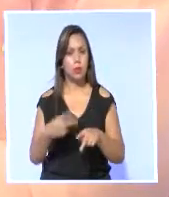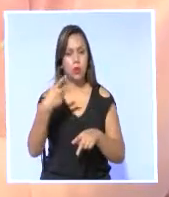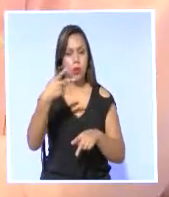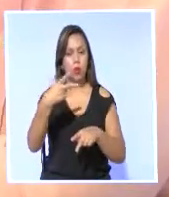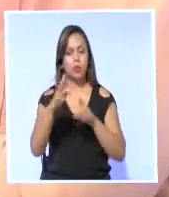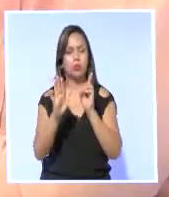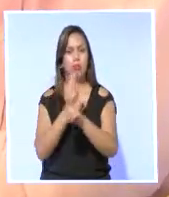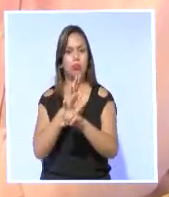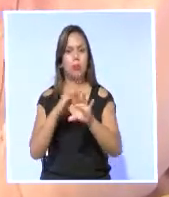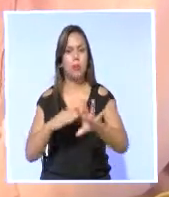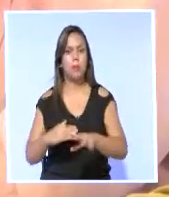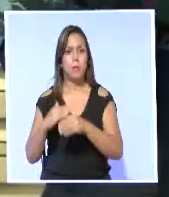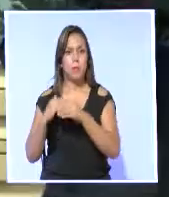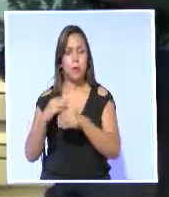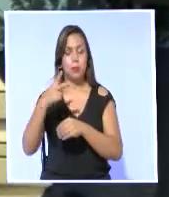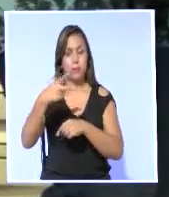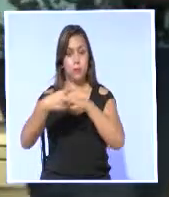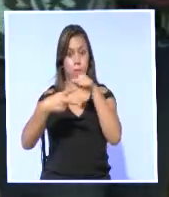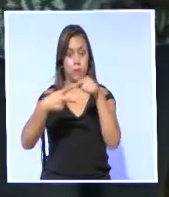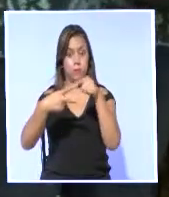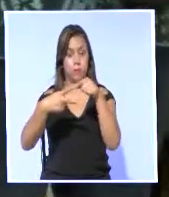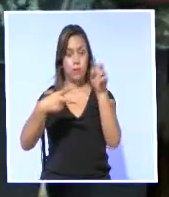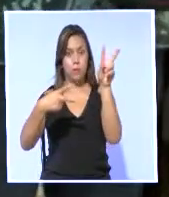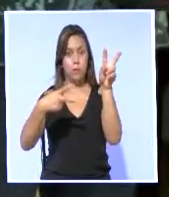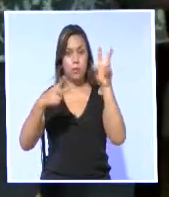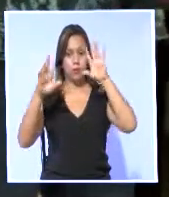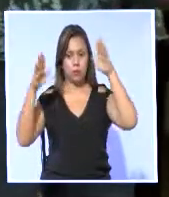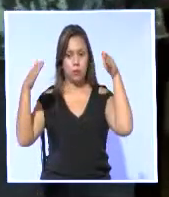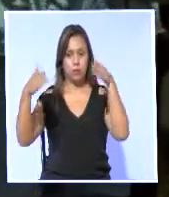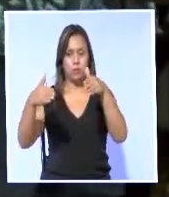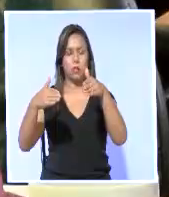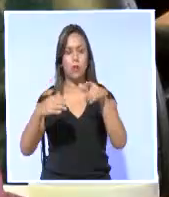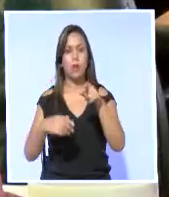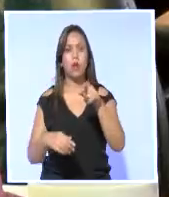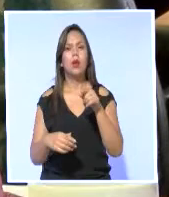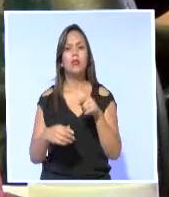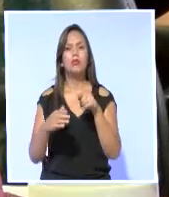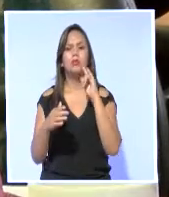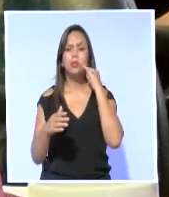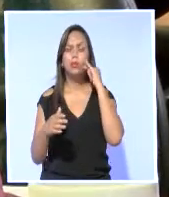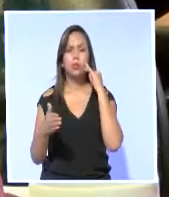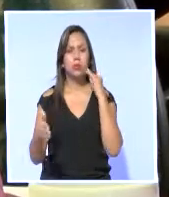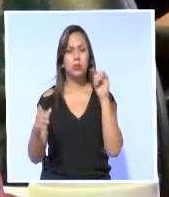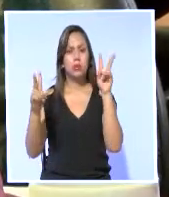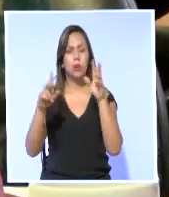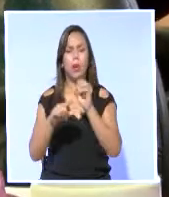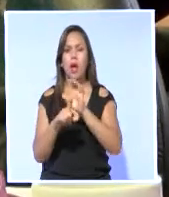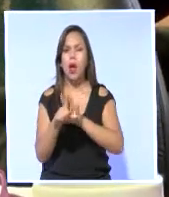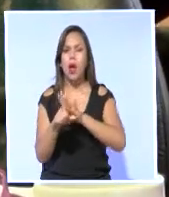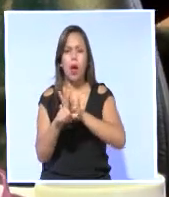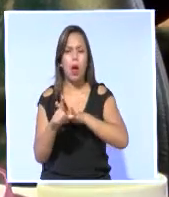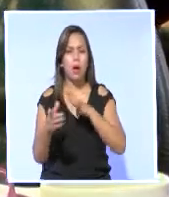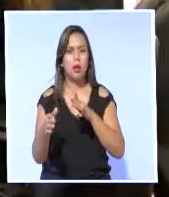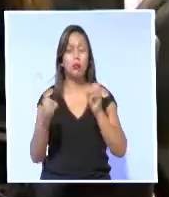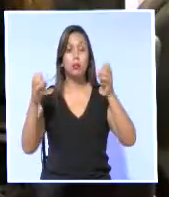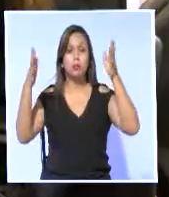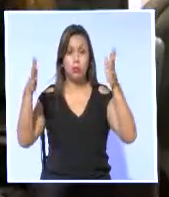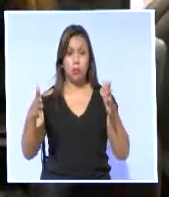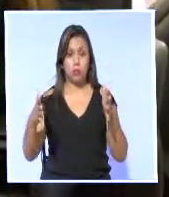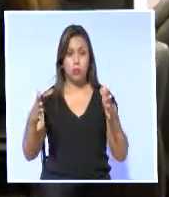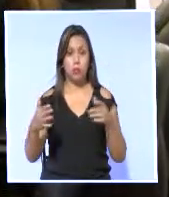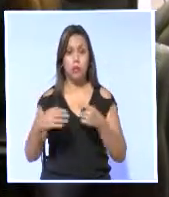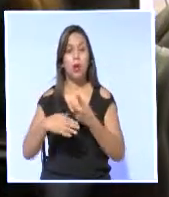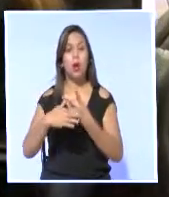denuncias más. Una que centra la atención en el caso denominado Principito, que se relaciona con el abuso perpetrado por un profesor